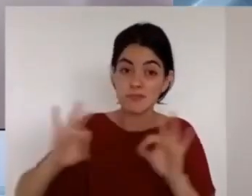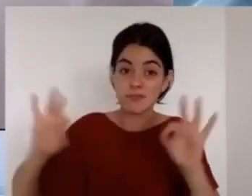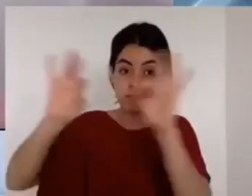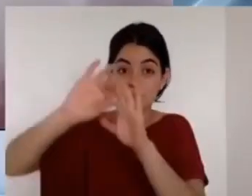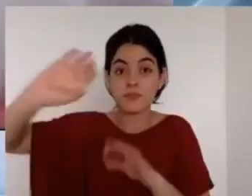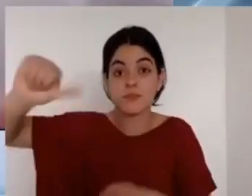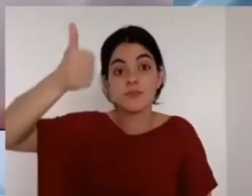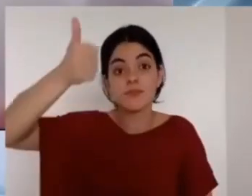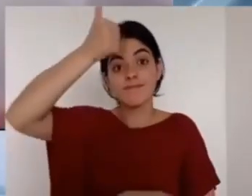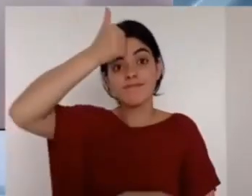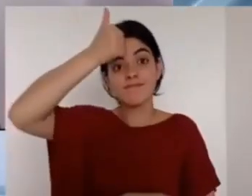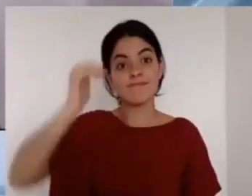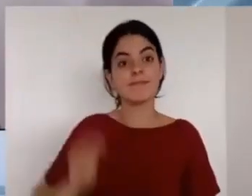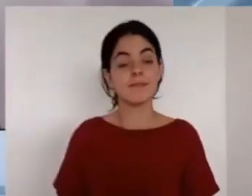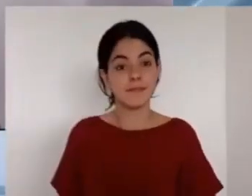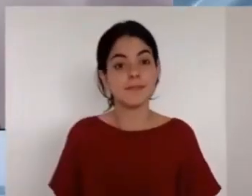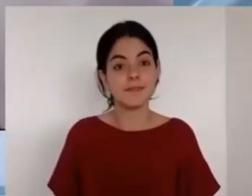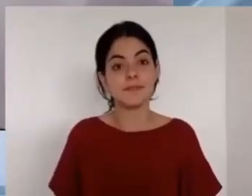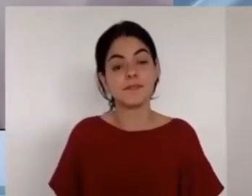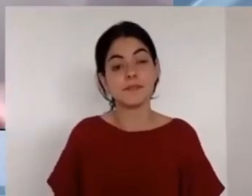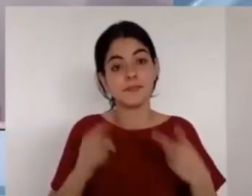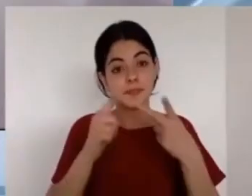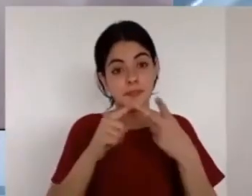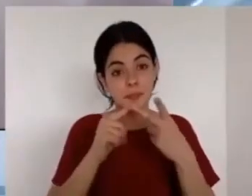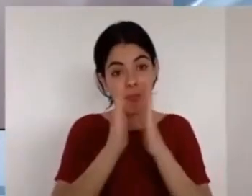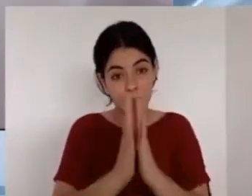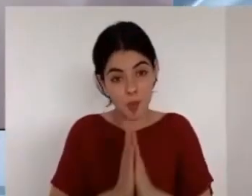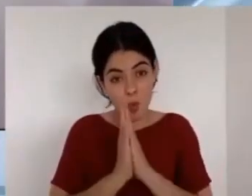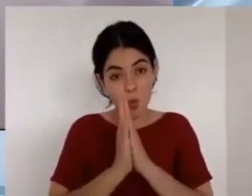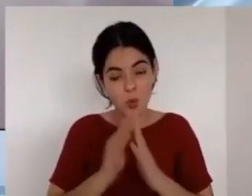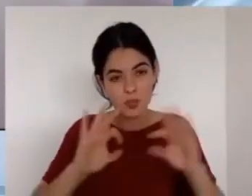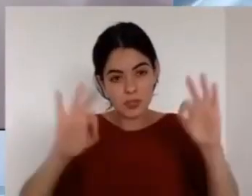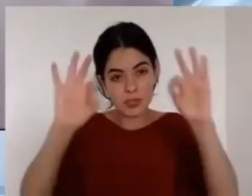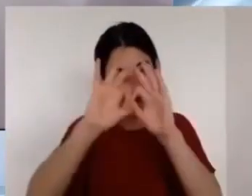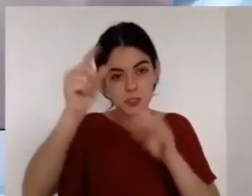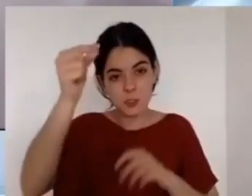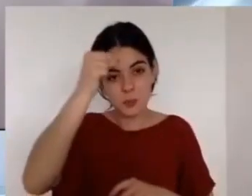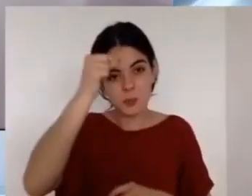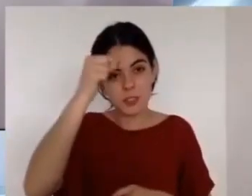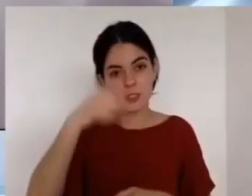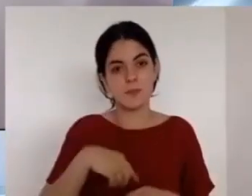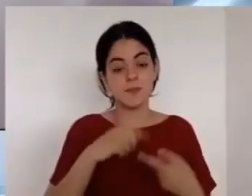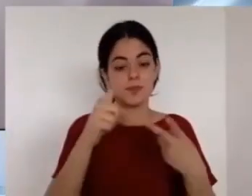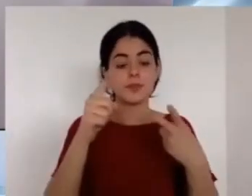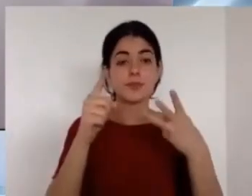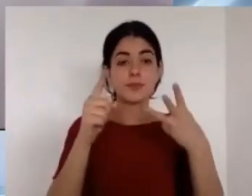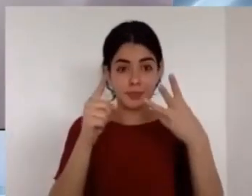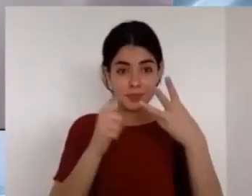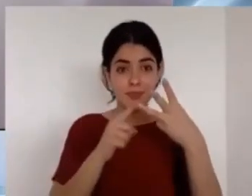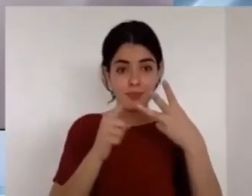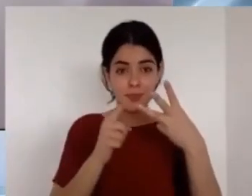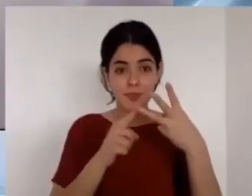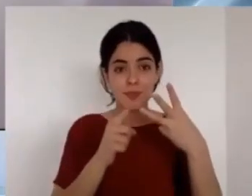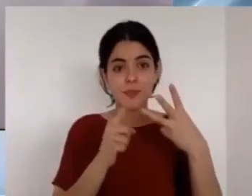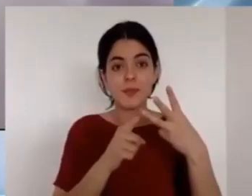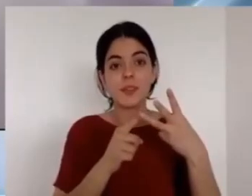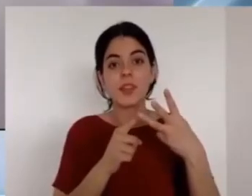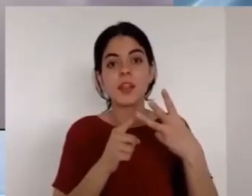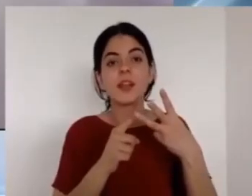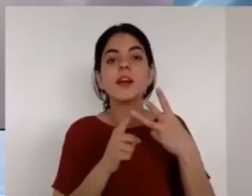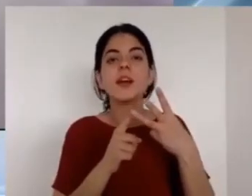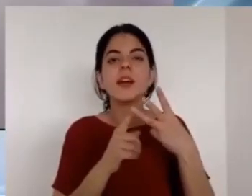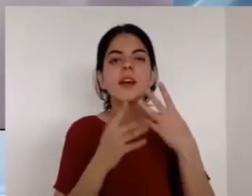oración y búsqueda de su rostro pero mire hermanos cuando Moisés dijo quiero ver tu rostro